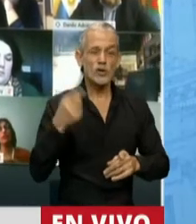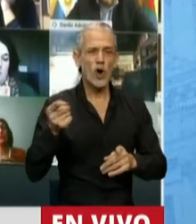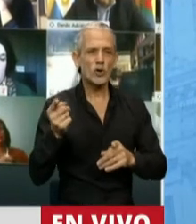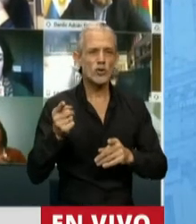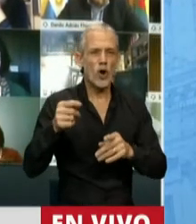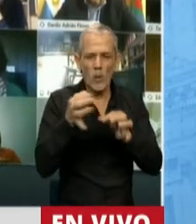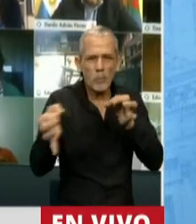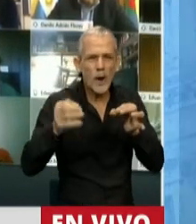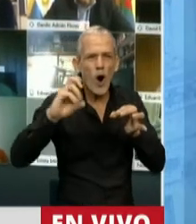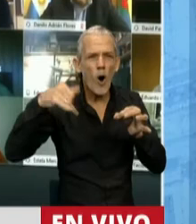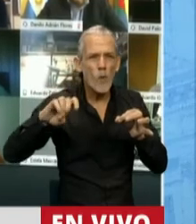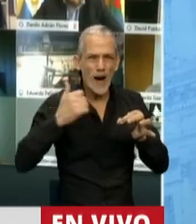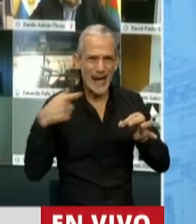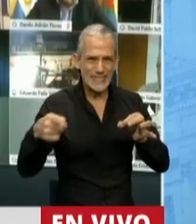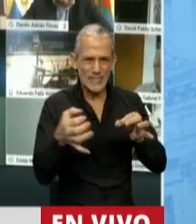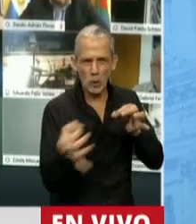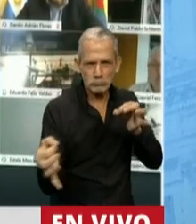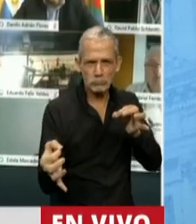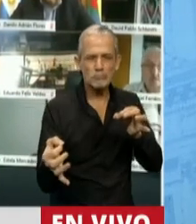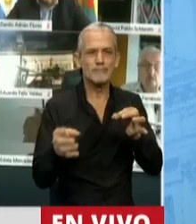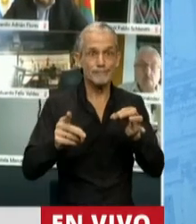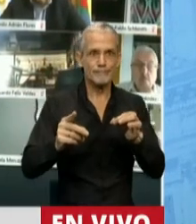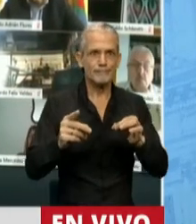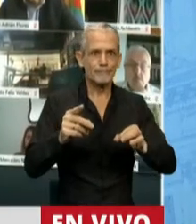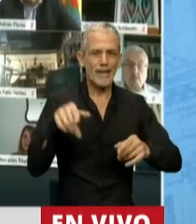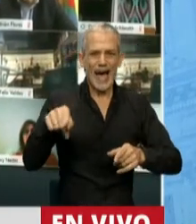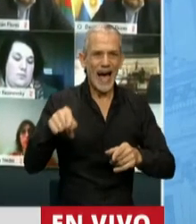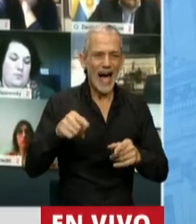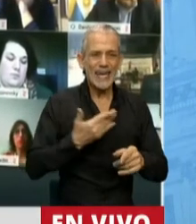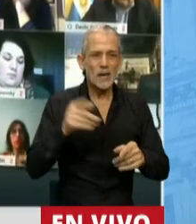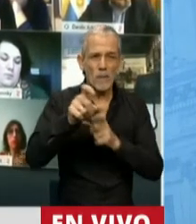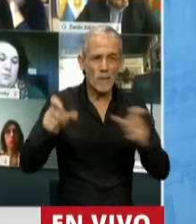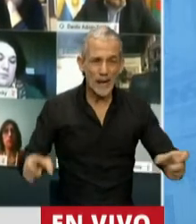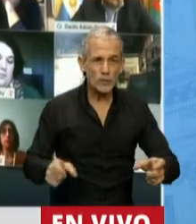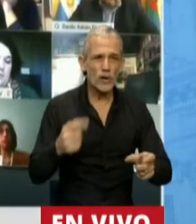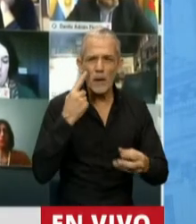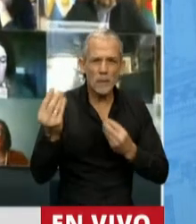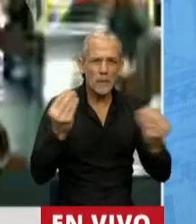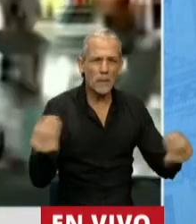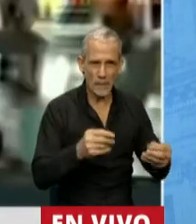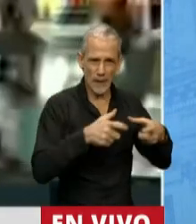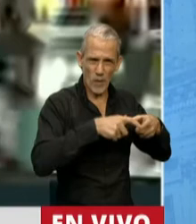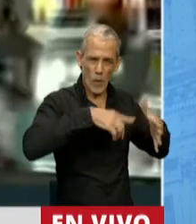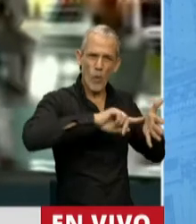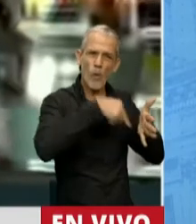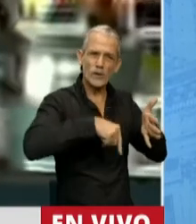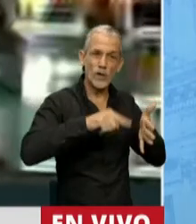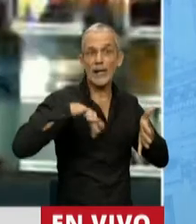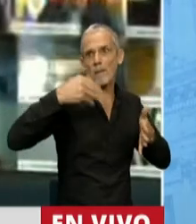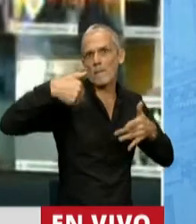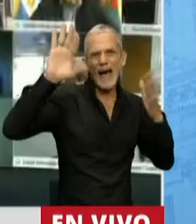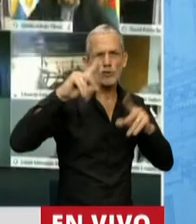comunes, donde el 92% de los argentinos viven en gobiernos locales, el 7 en Cava, el 1% rurales,